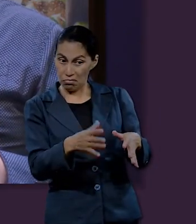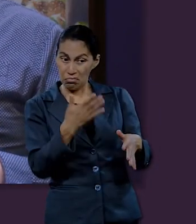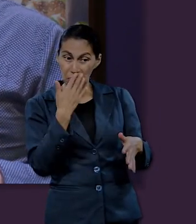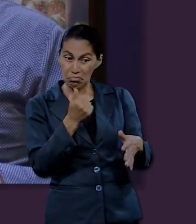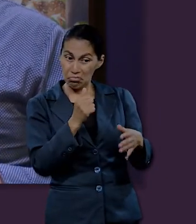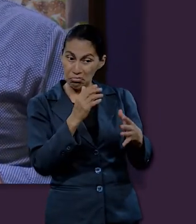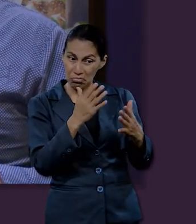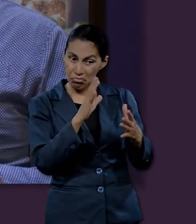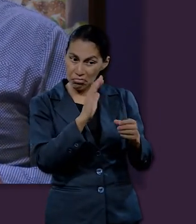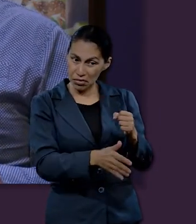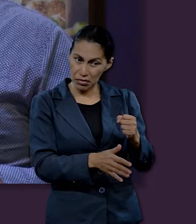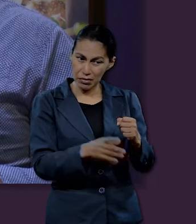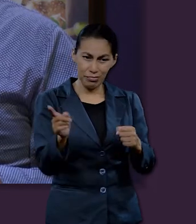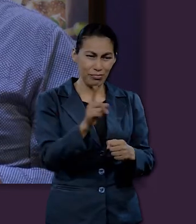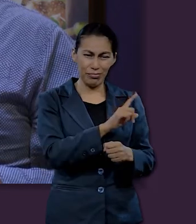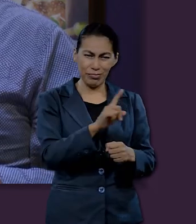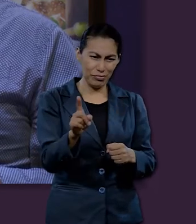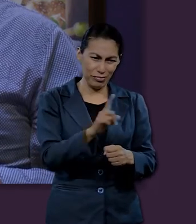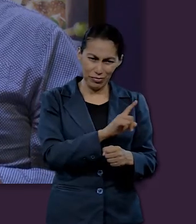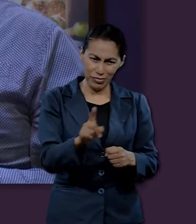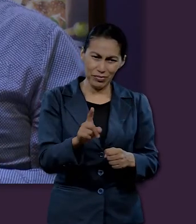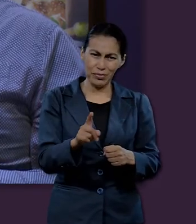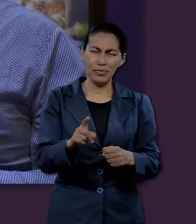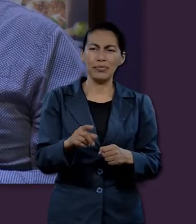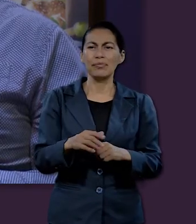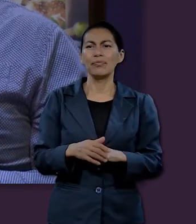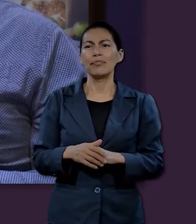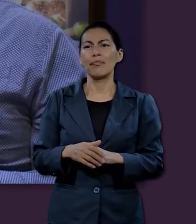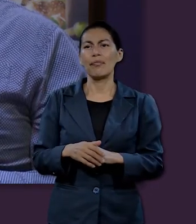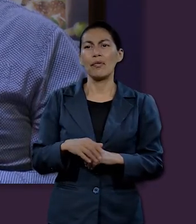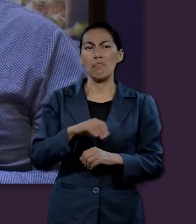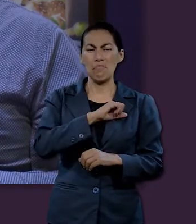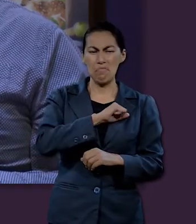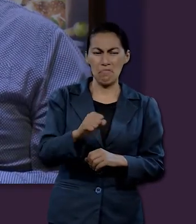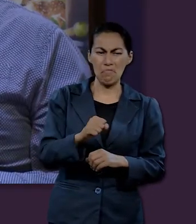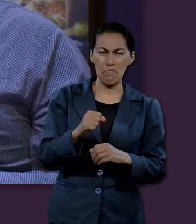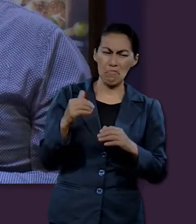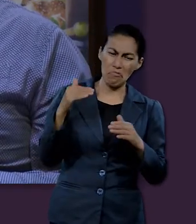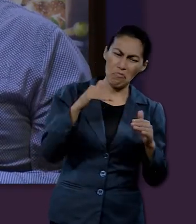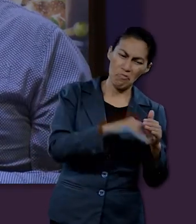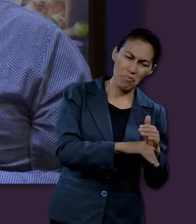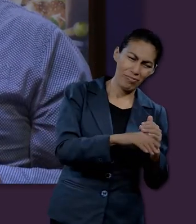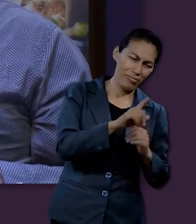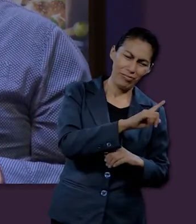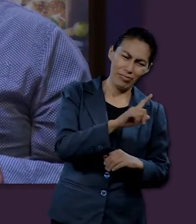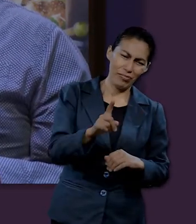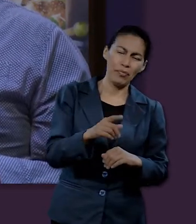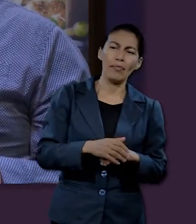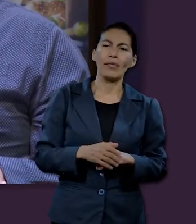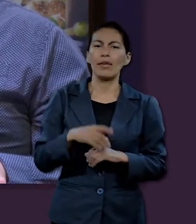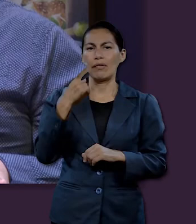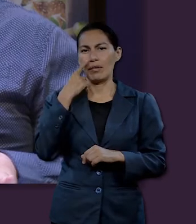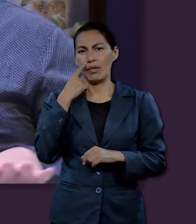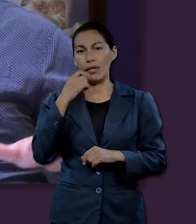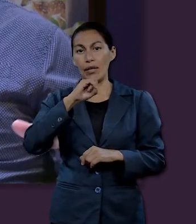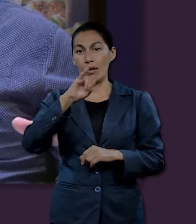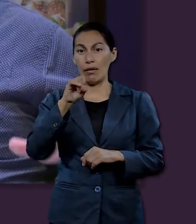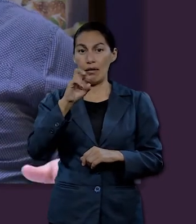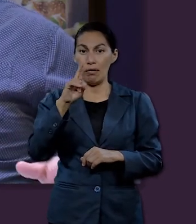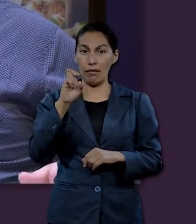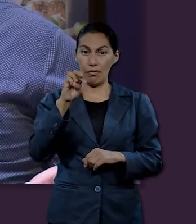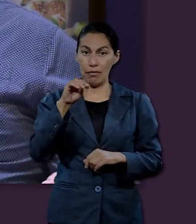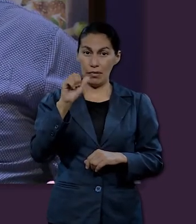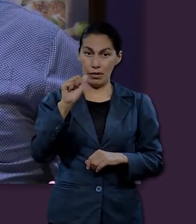no es el resultado de la casualidad ni de un mal impredecible. Y encontramos, por ejemplo,